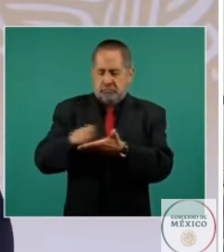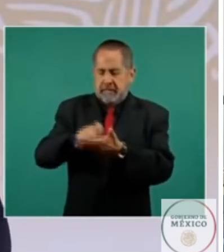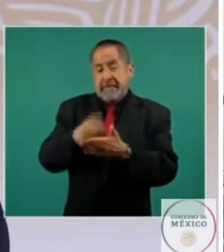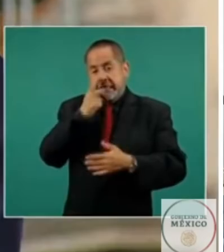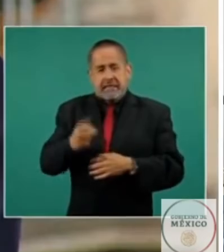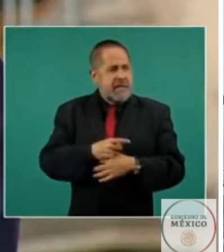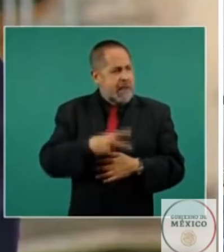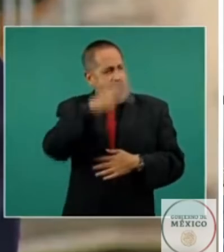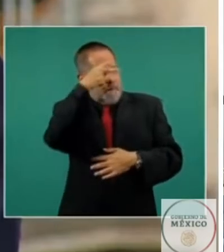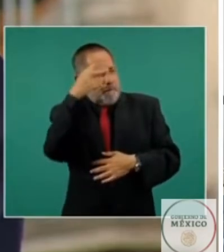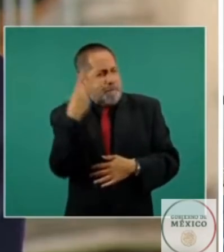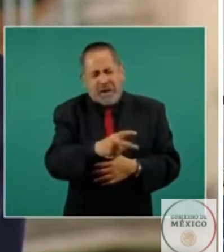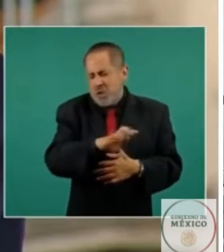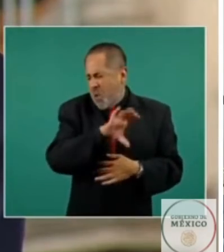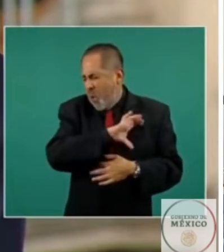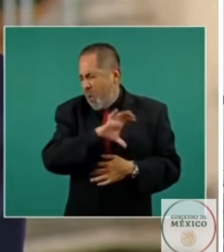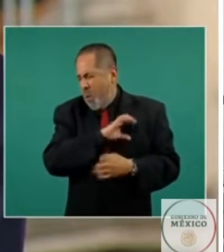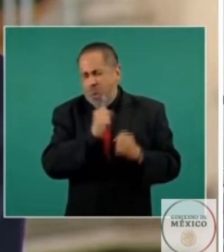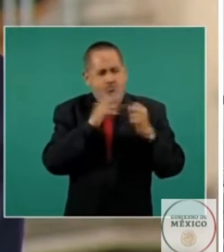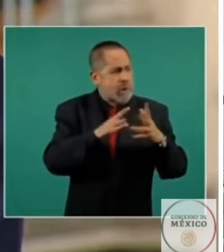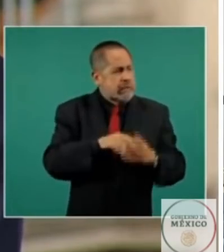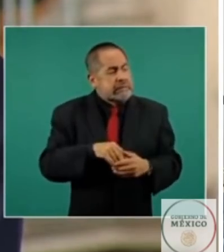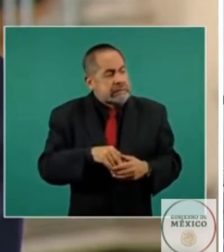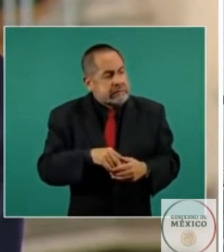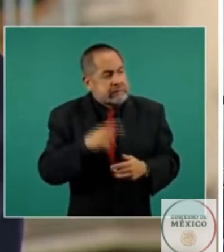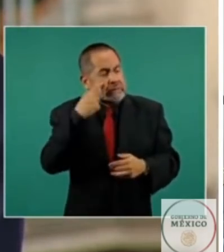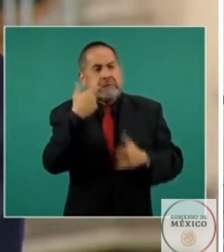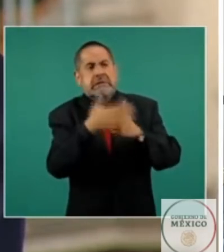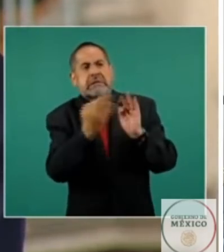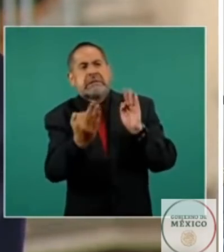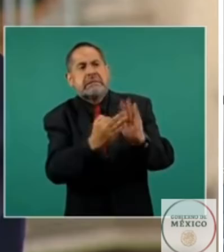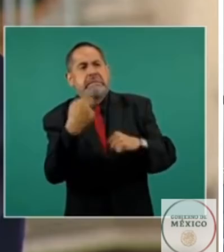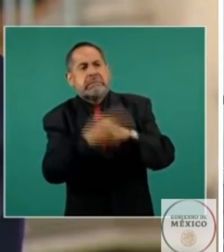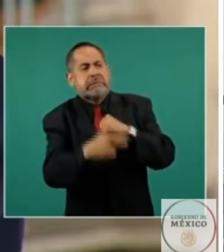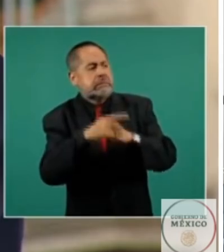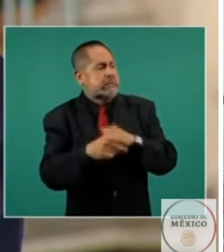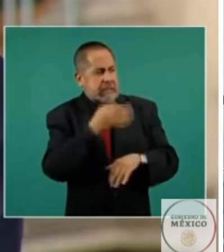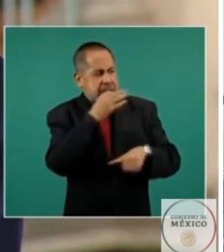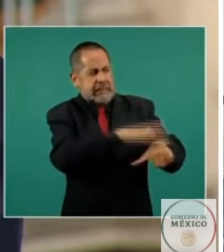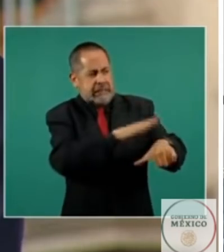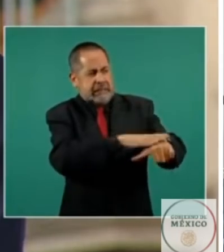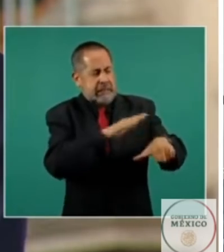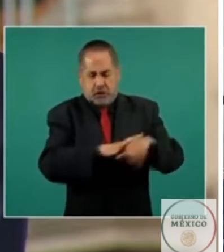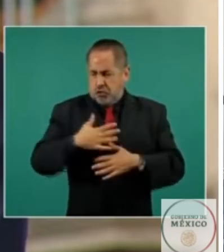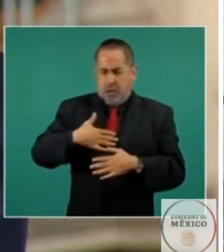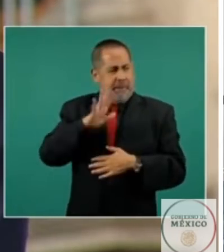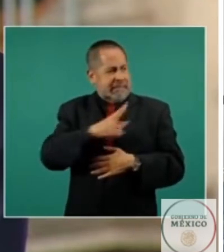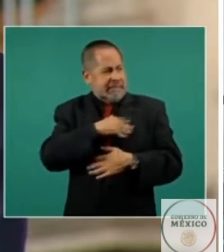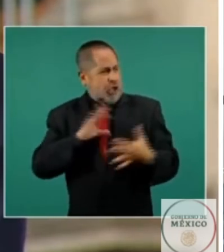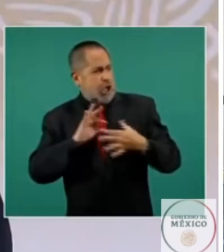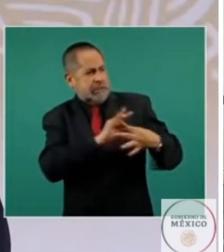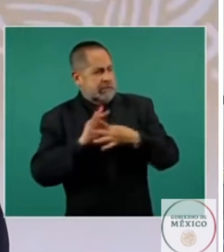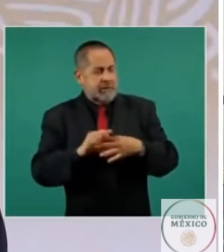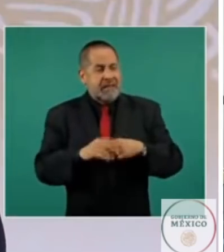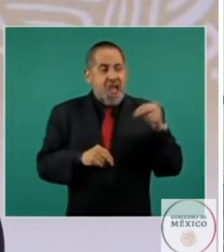querido Oh México adorado ve los peligros que te cercan oye el clamor de un hijo tuyo que no nació de ti por el norte